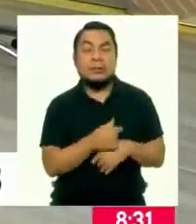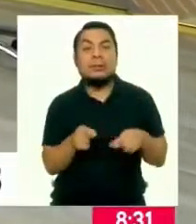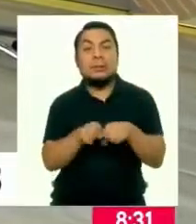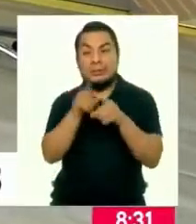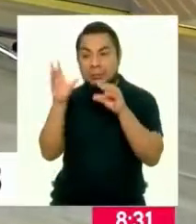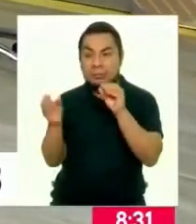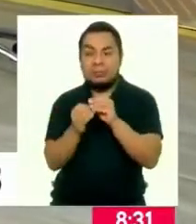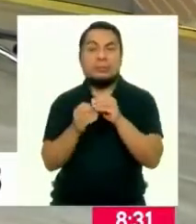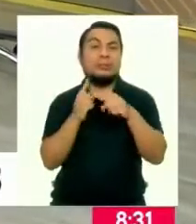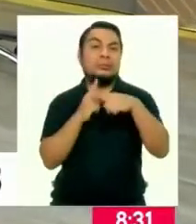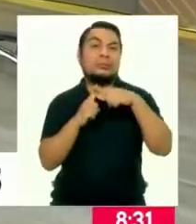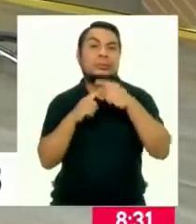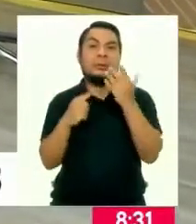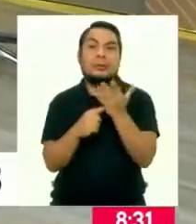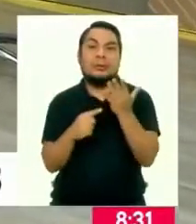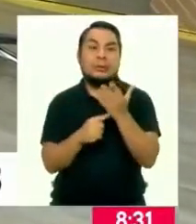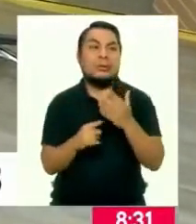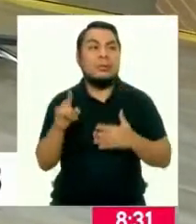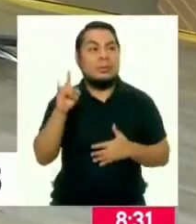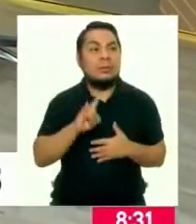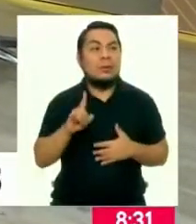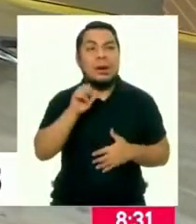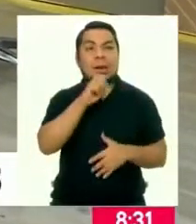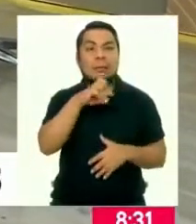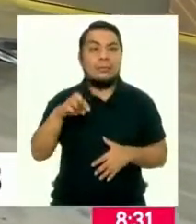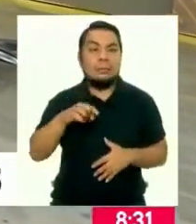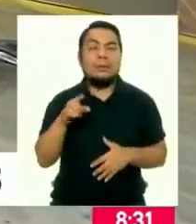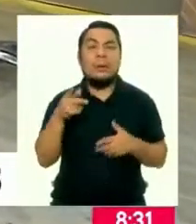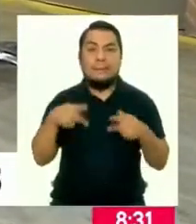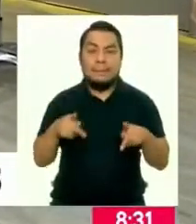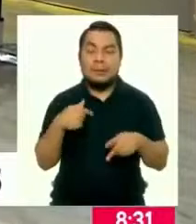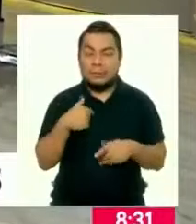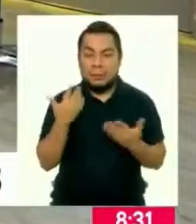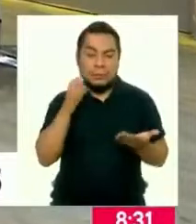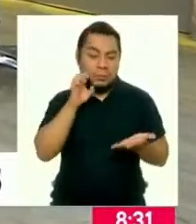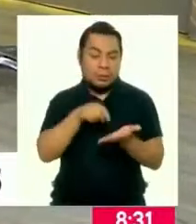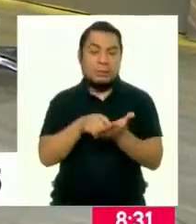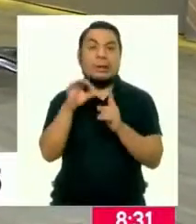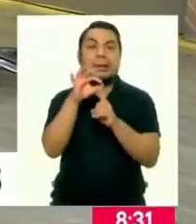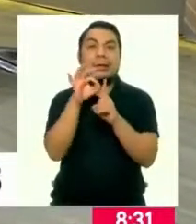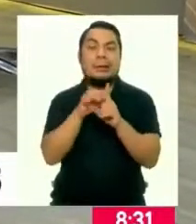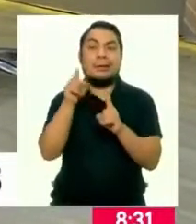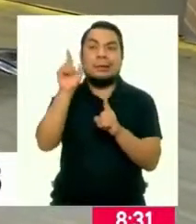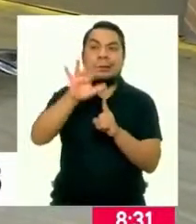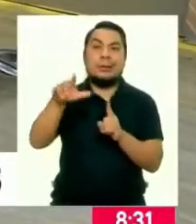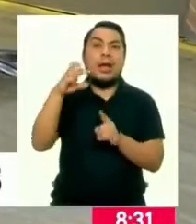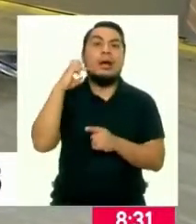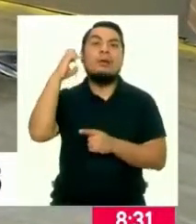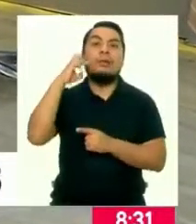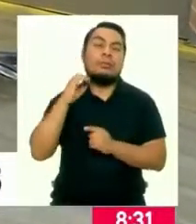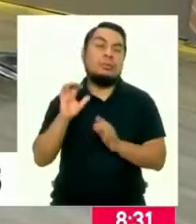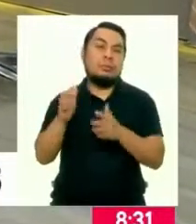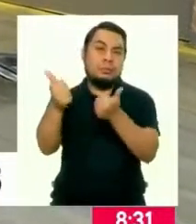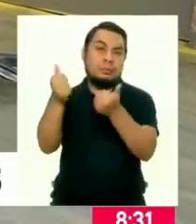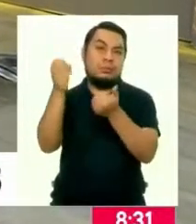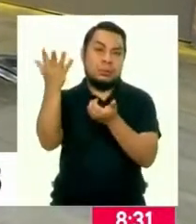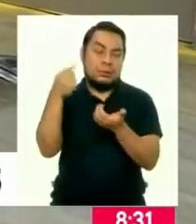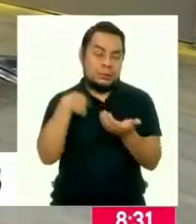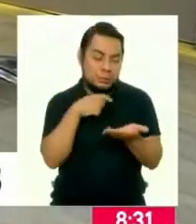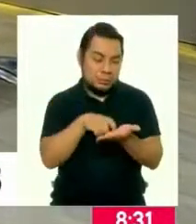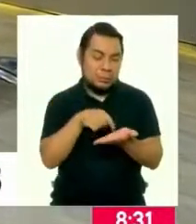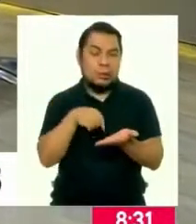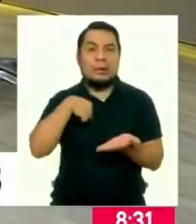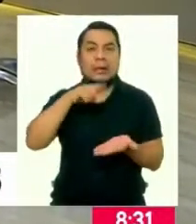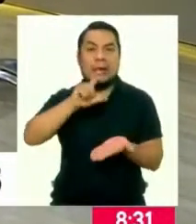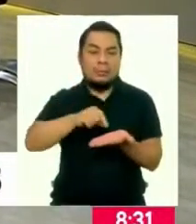sumar la tecnología. Es decir, utilizar aplicativos que me permitan, si yo quiero consumir la quinoa maravillosa que producen en Puno, por ejemplo, estoy en el sur